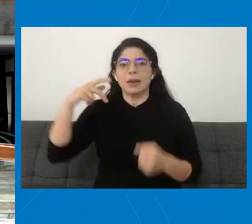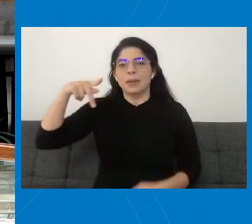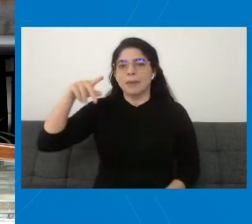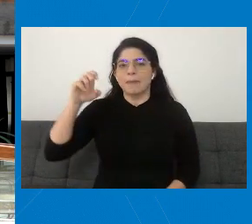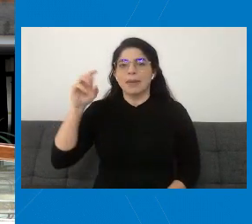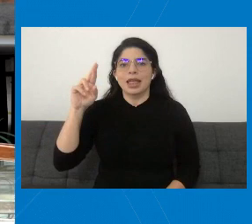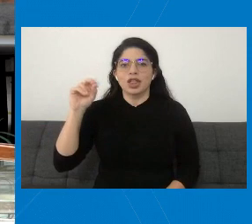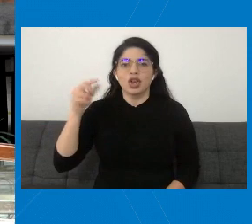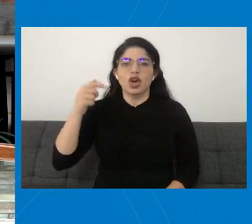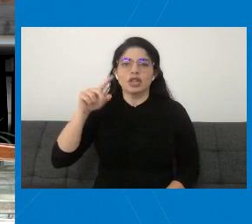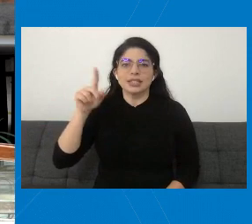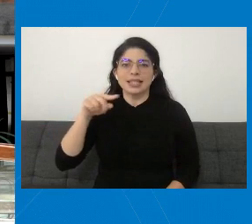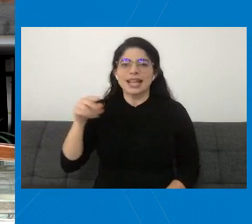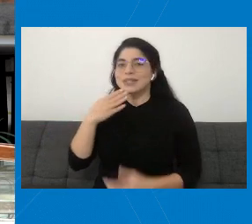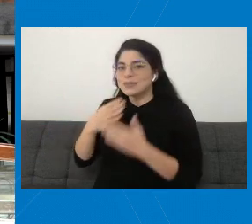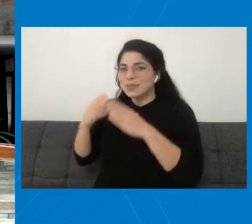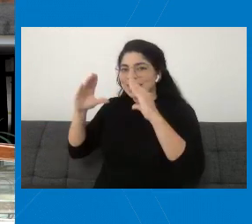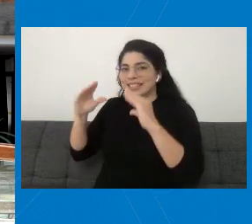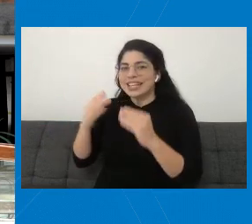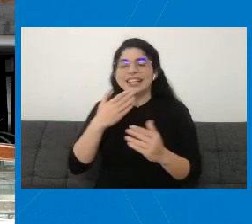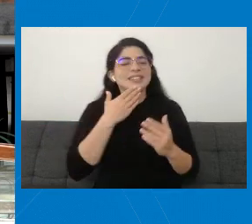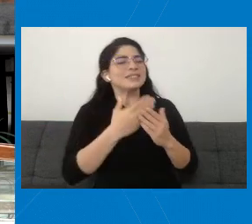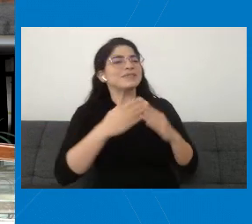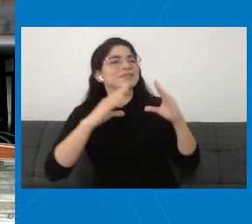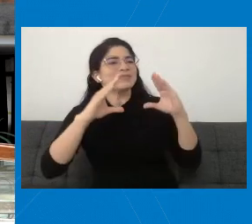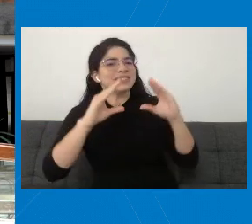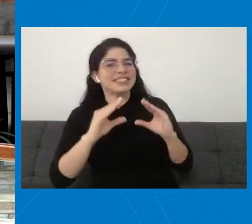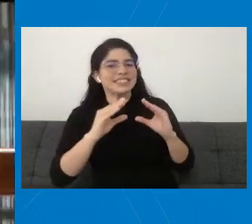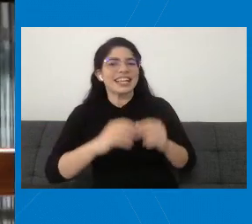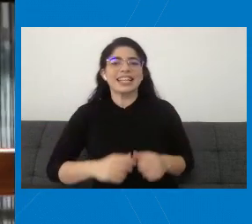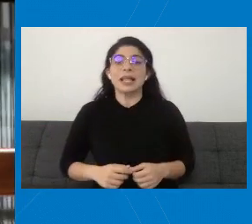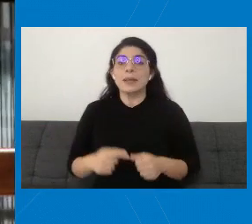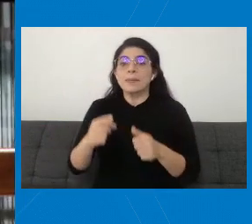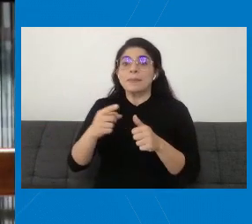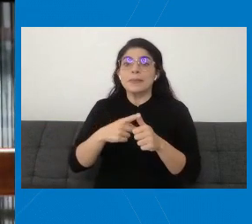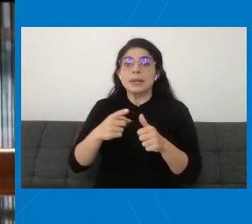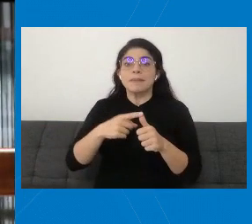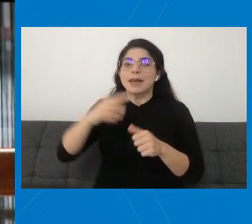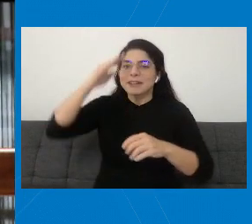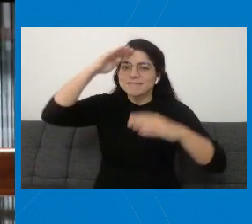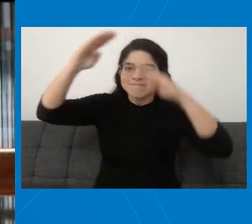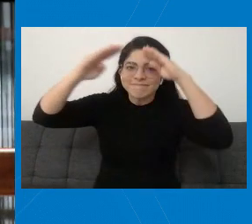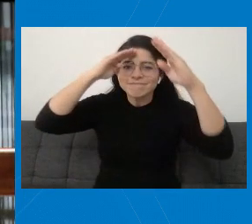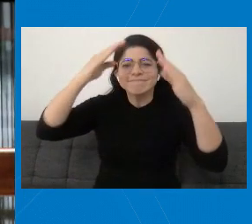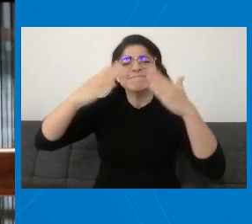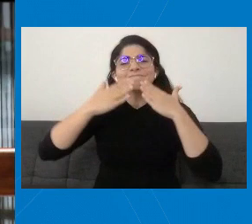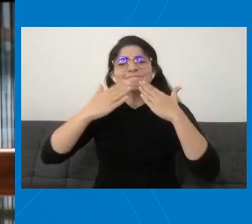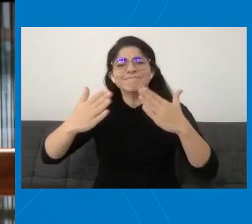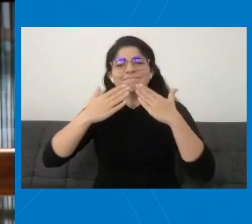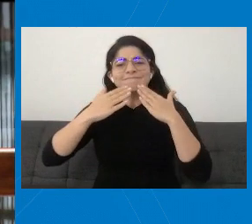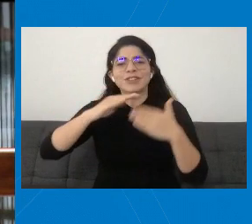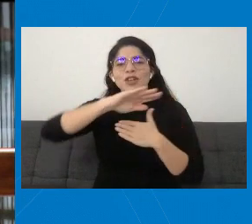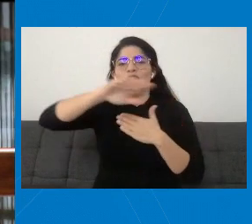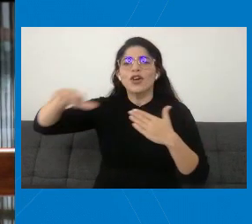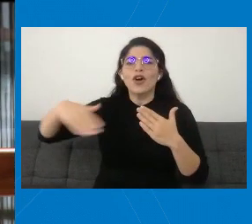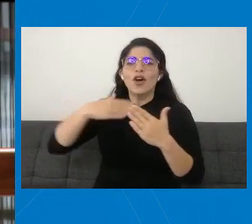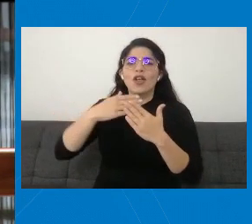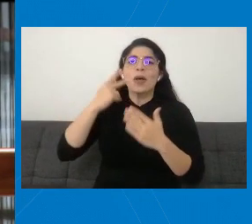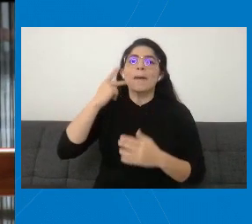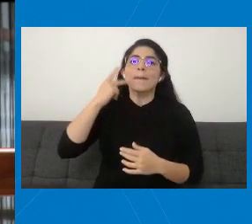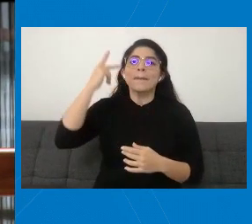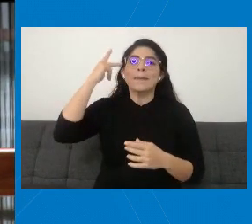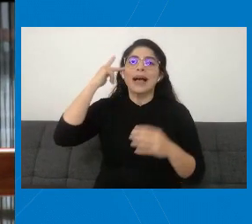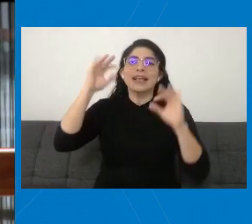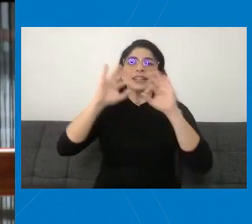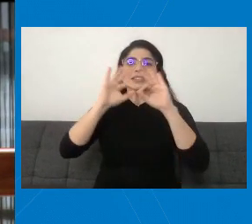Muy buenas tardes. Muy buenas tardes. Primero que todo, saludar y agradecer a los padres de familia